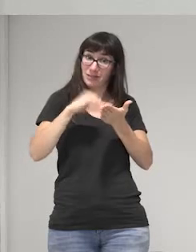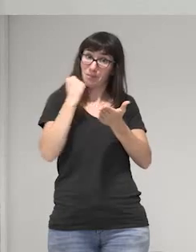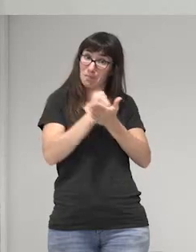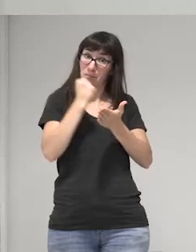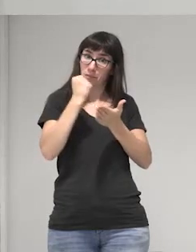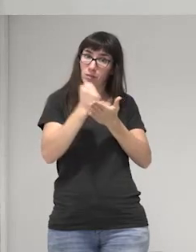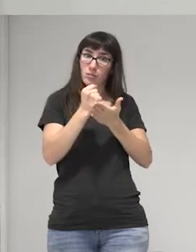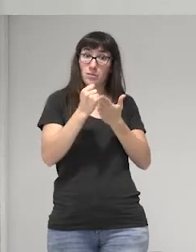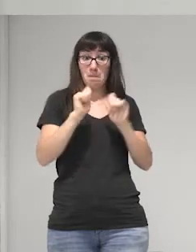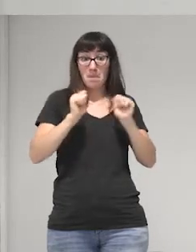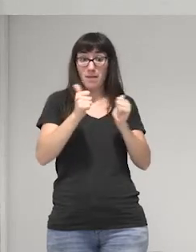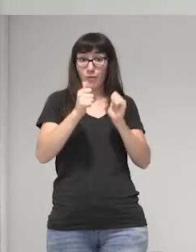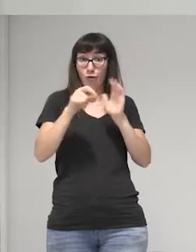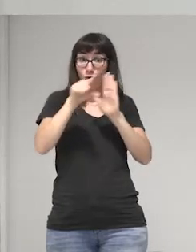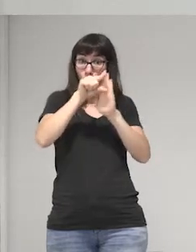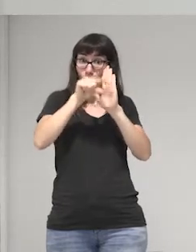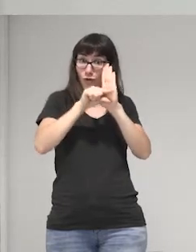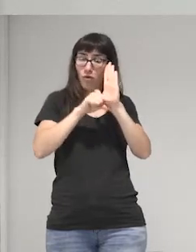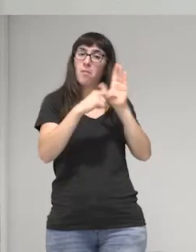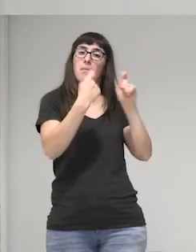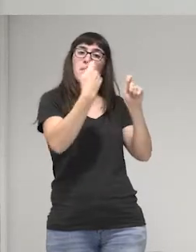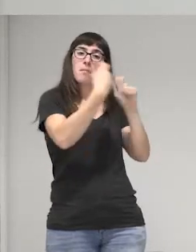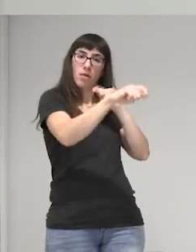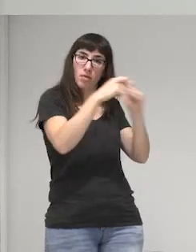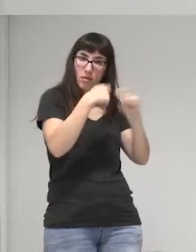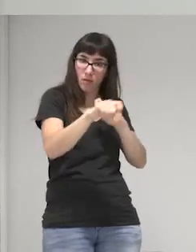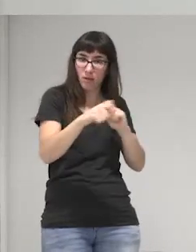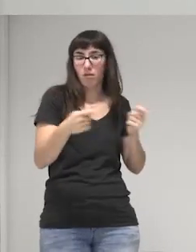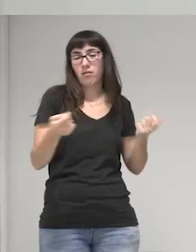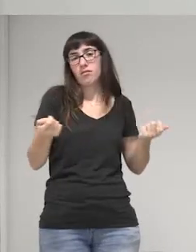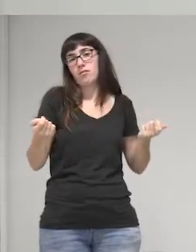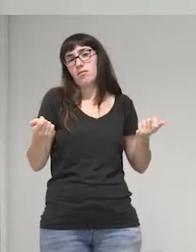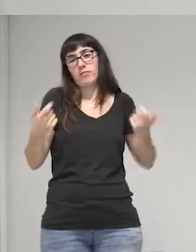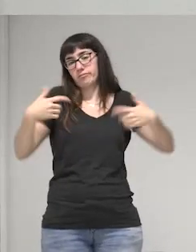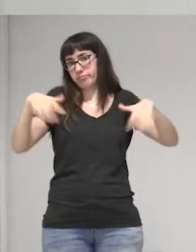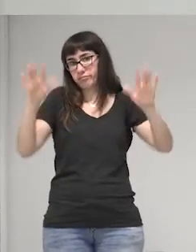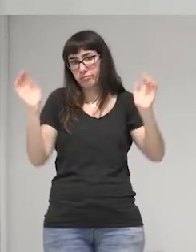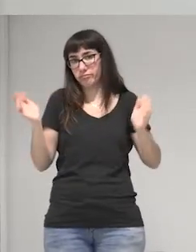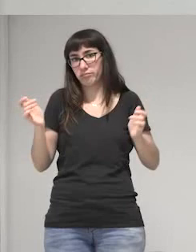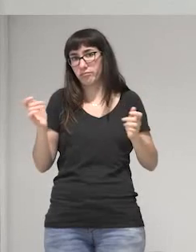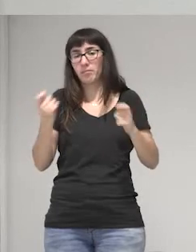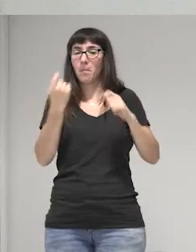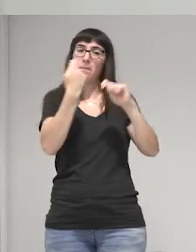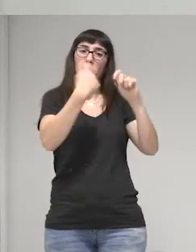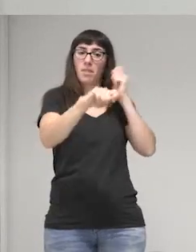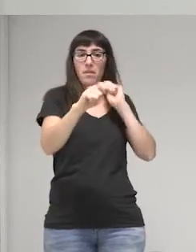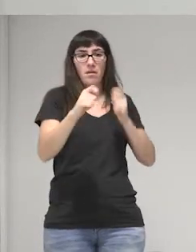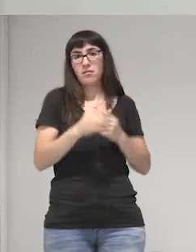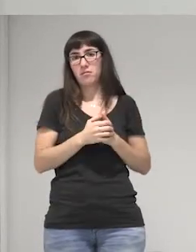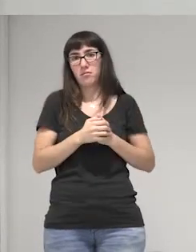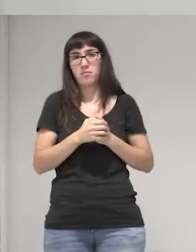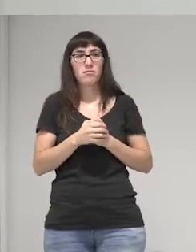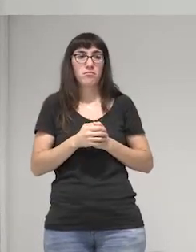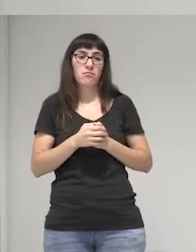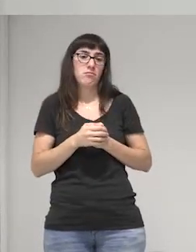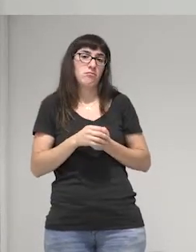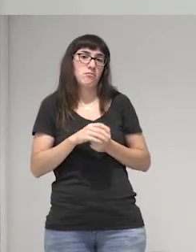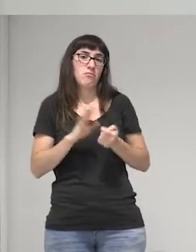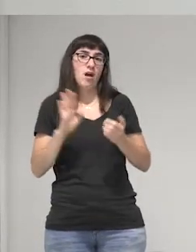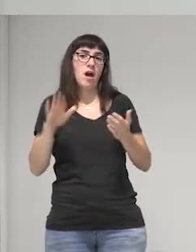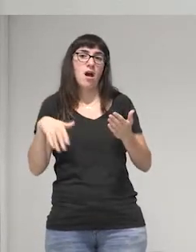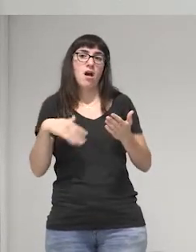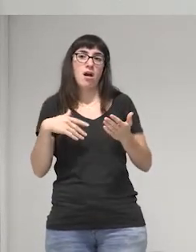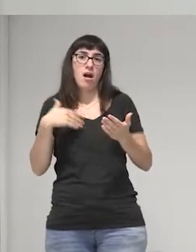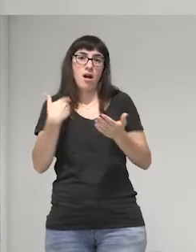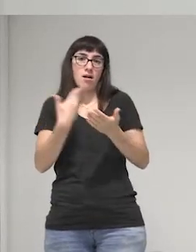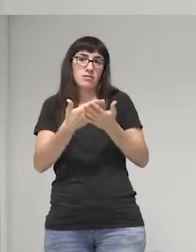cupos se los venden en el RENAP lo mismo o sea allá te venden hasta el cierre hasta el